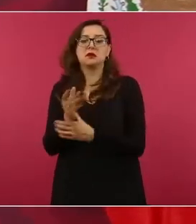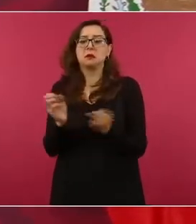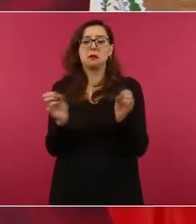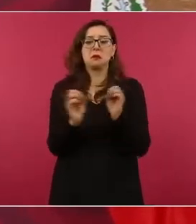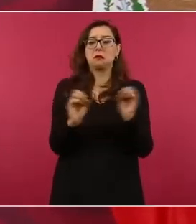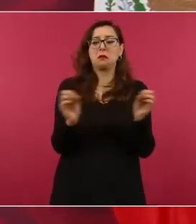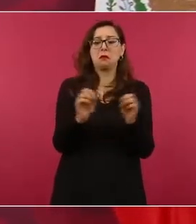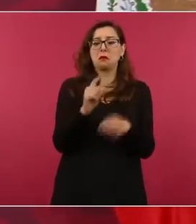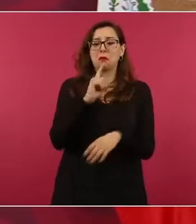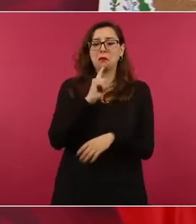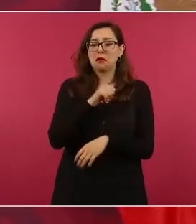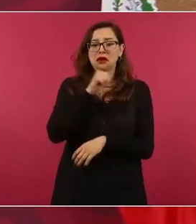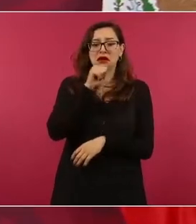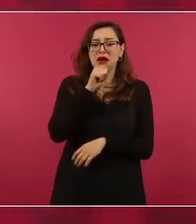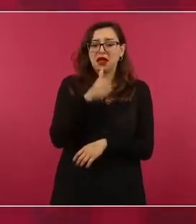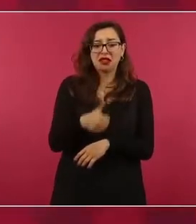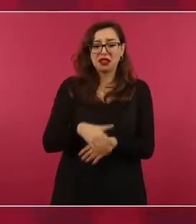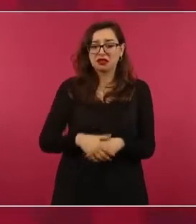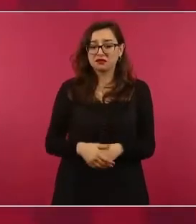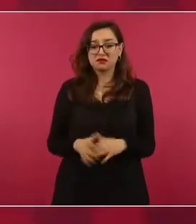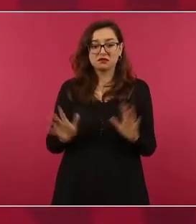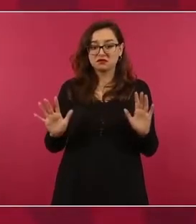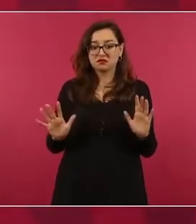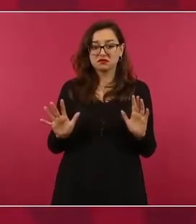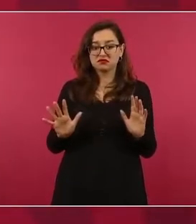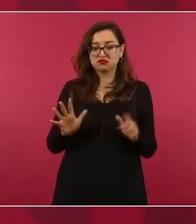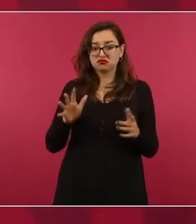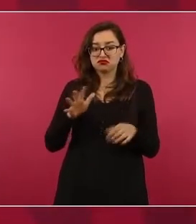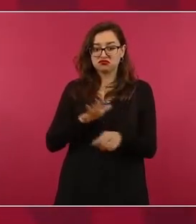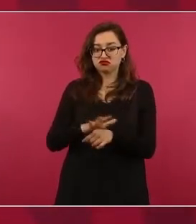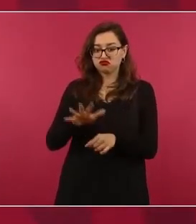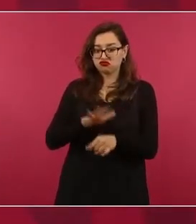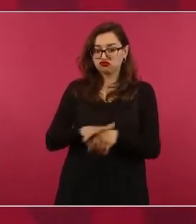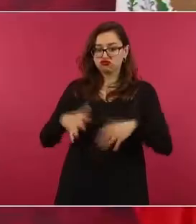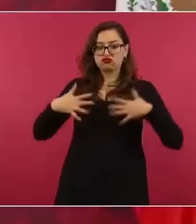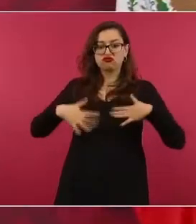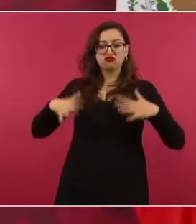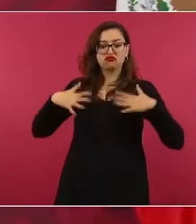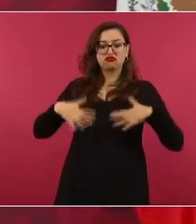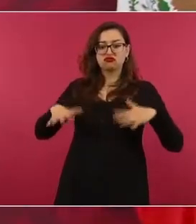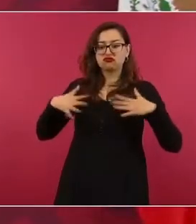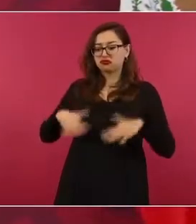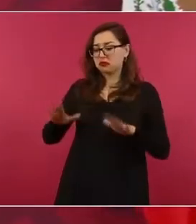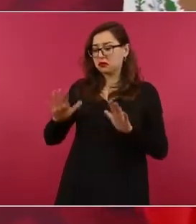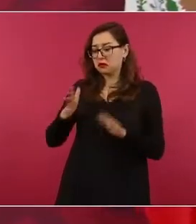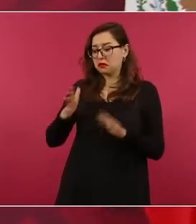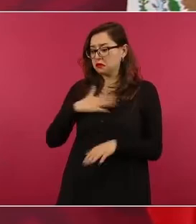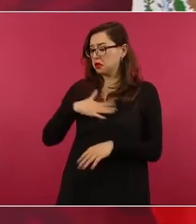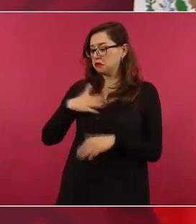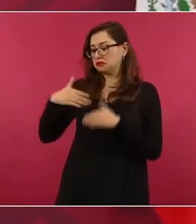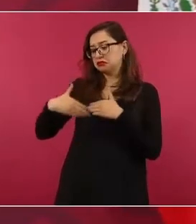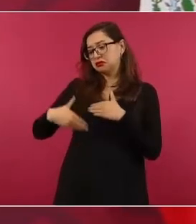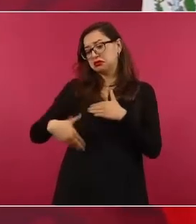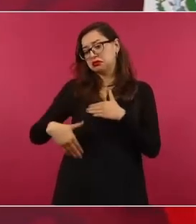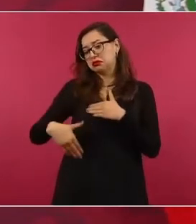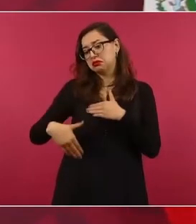con lo que tengo ahora, pues no va a alcanzar para el resto de la vida.